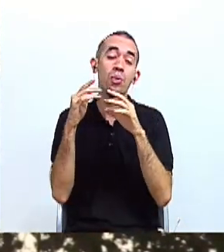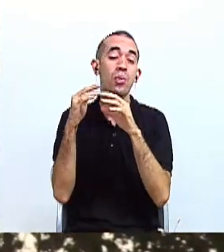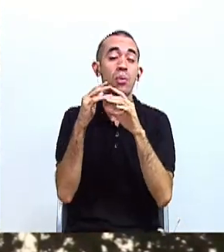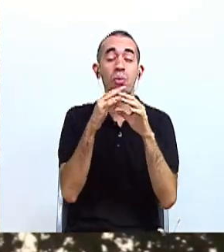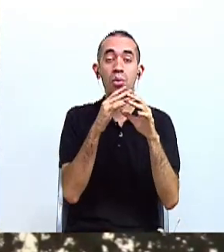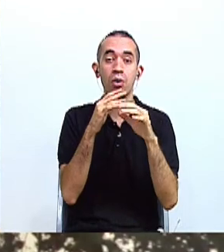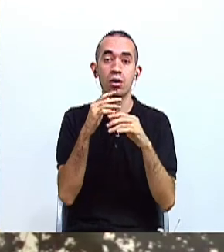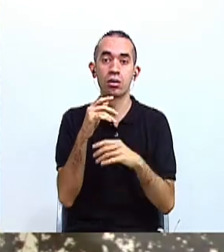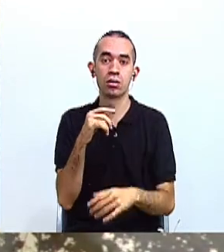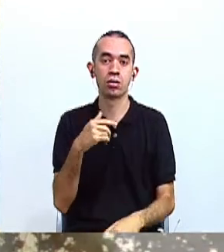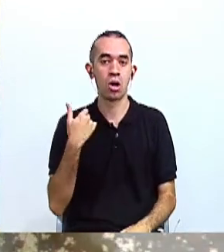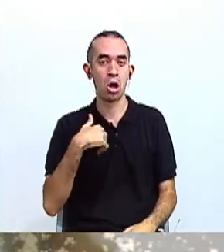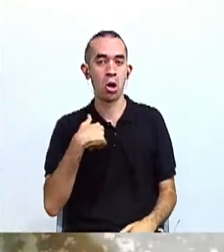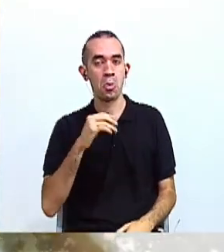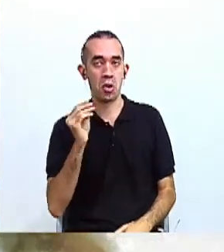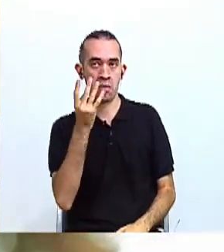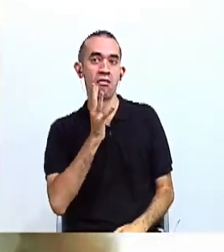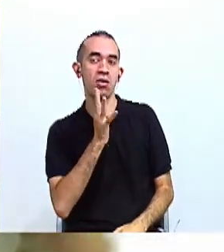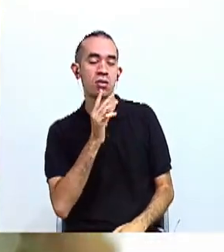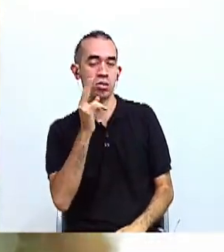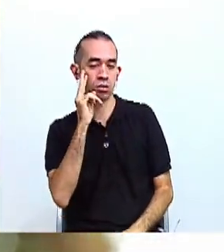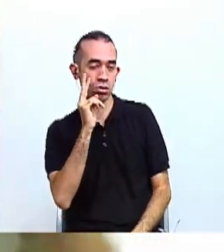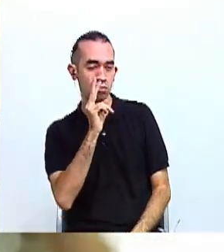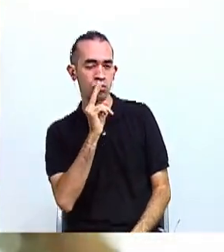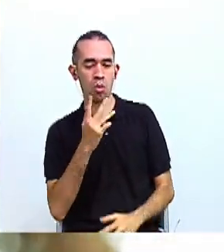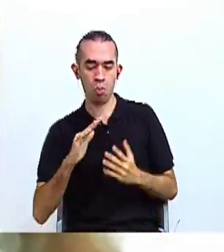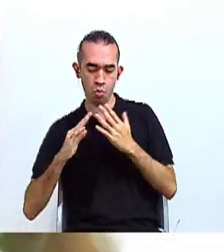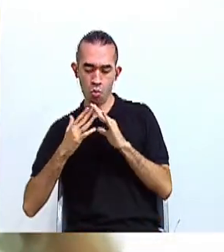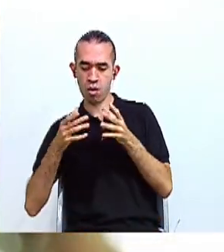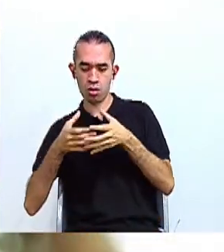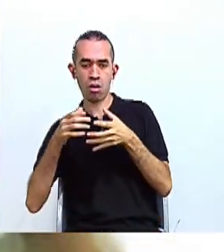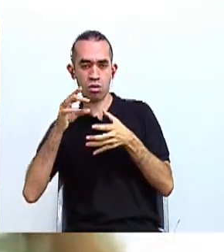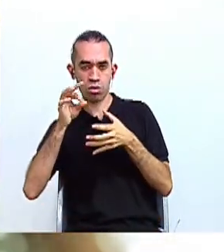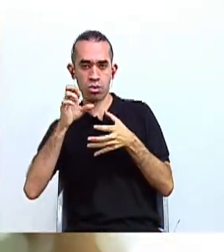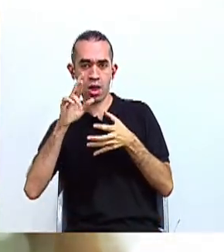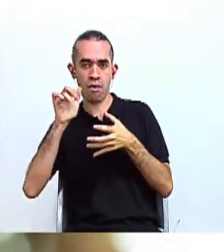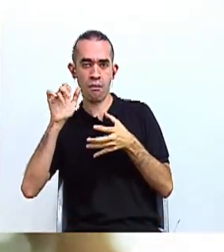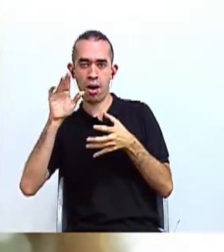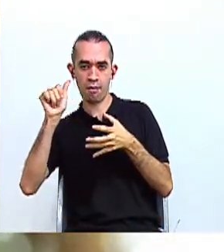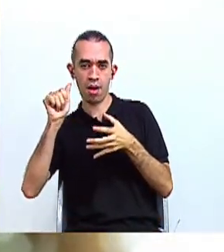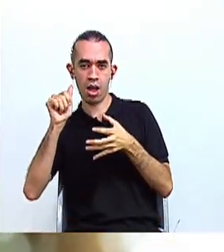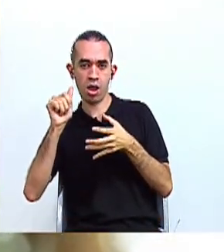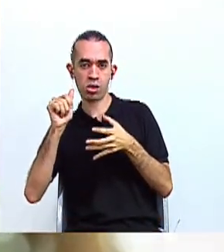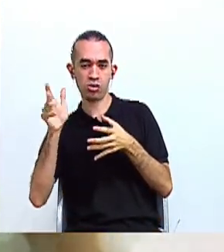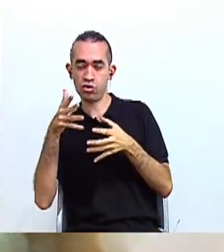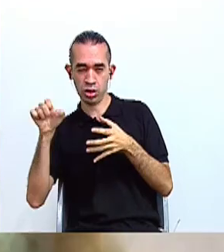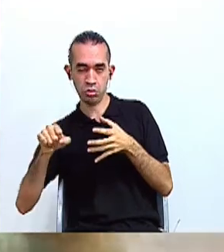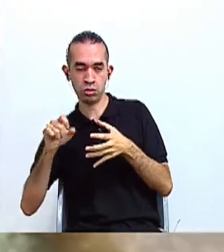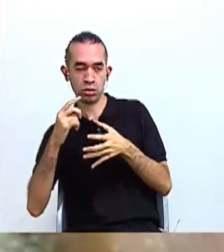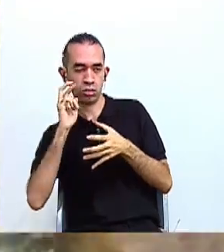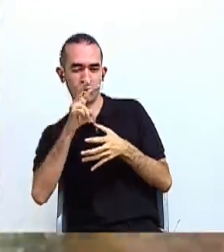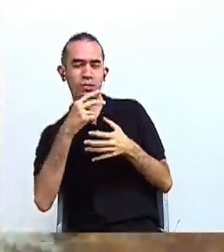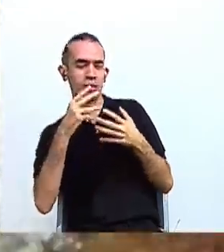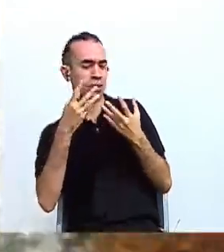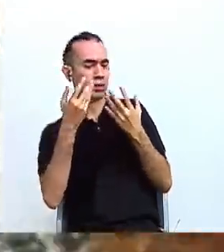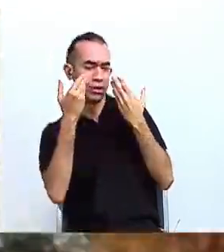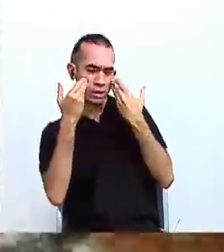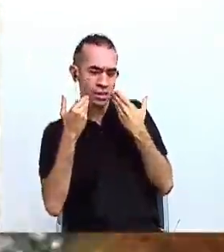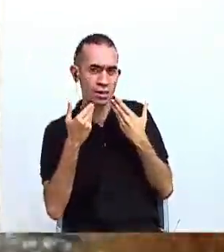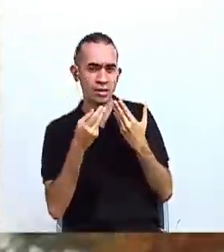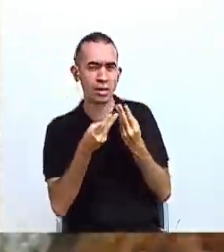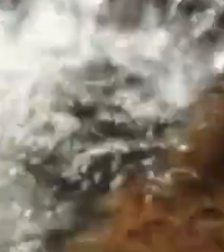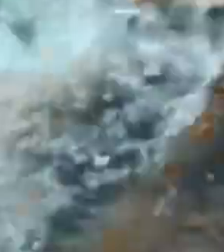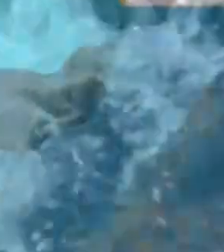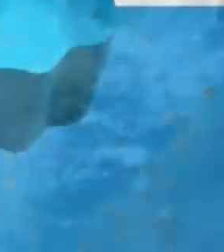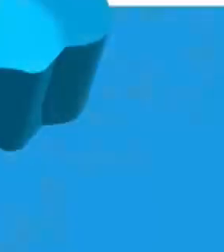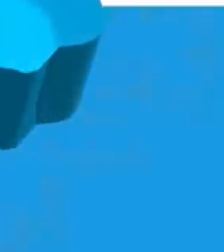Cuando miro las perspectivas que tiene por delante mi pueblo terra, me siento triste al ver la tierra agotada y el río secando.